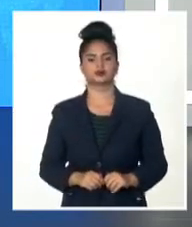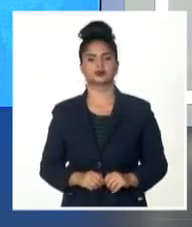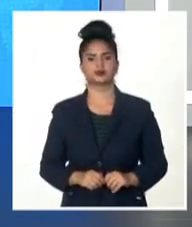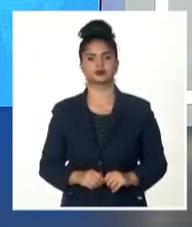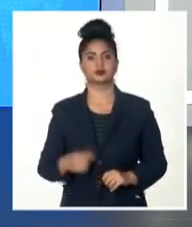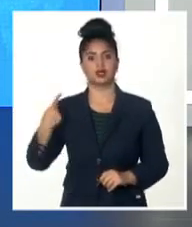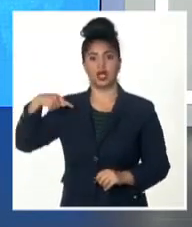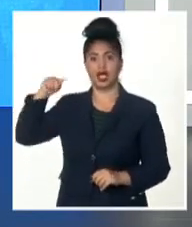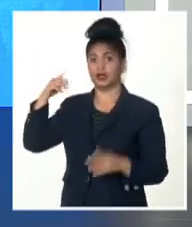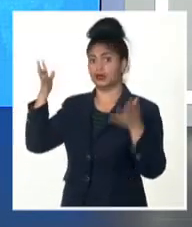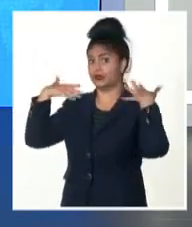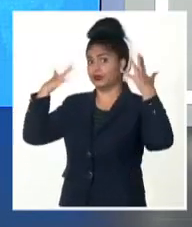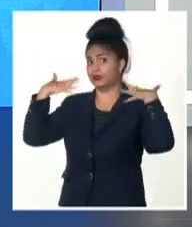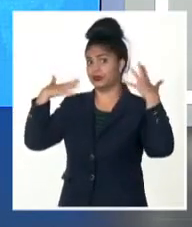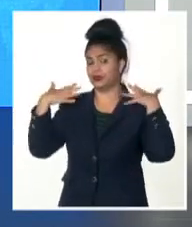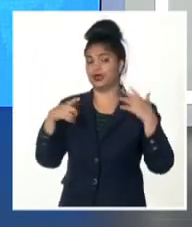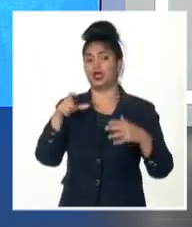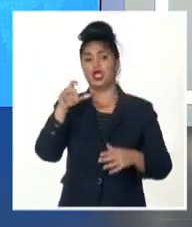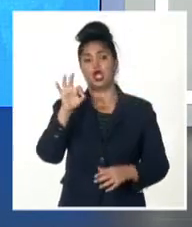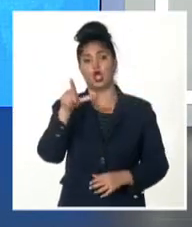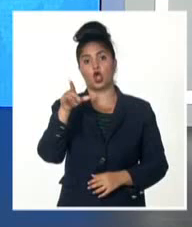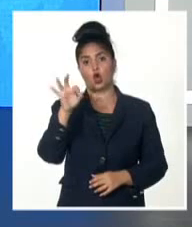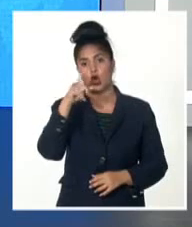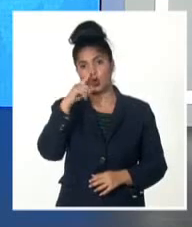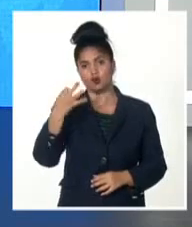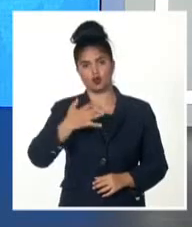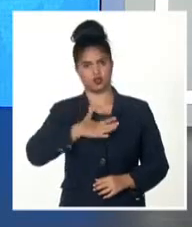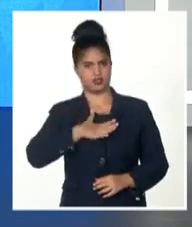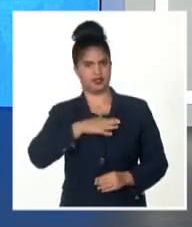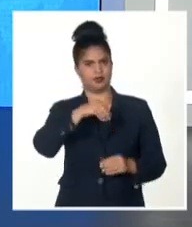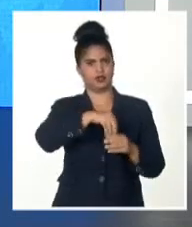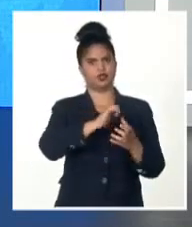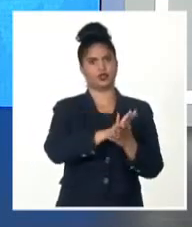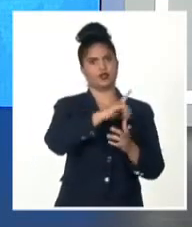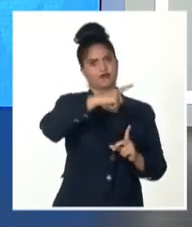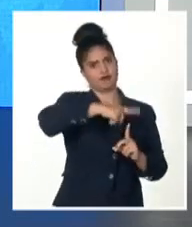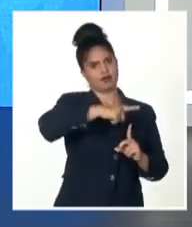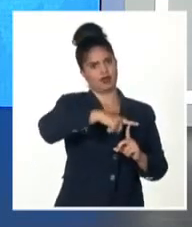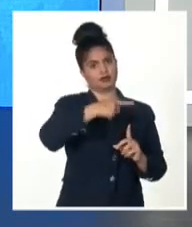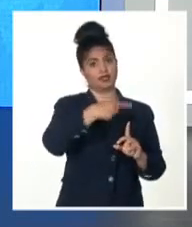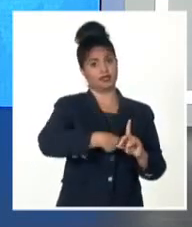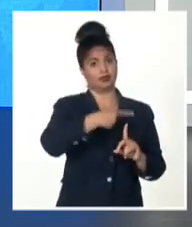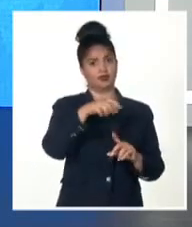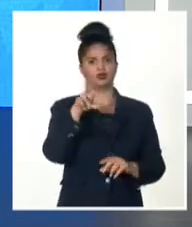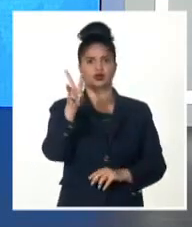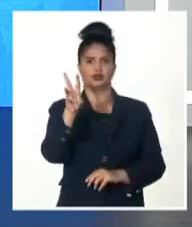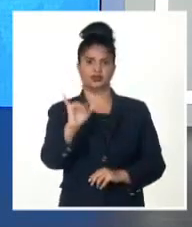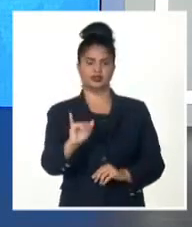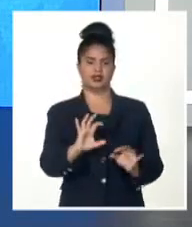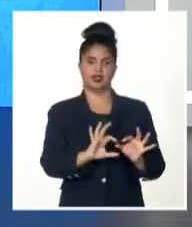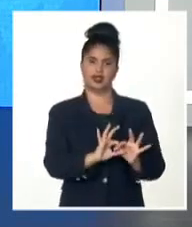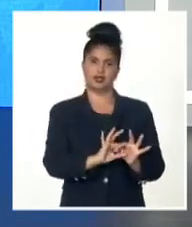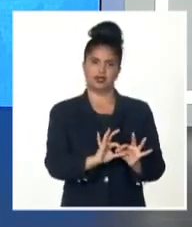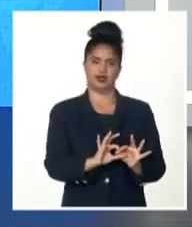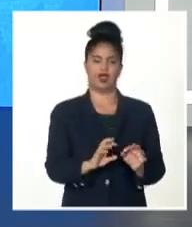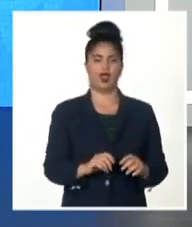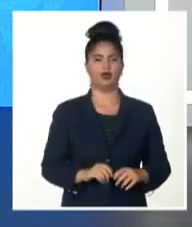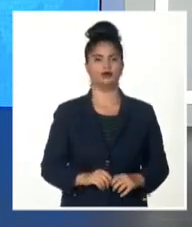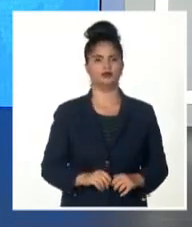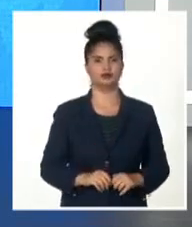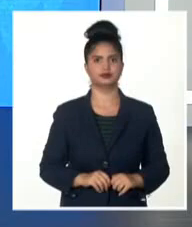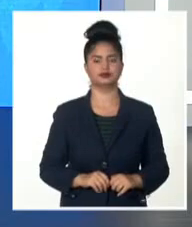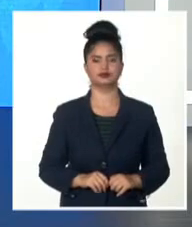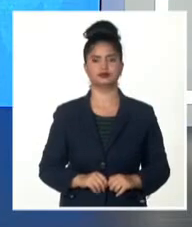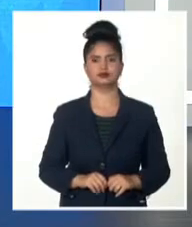jornada AER fue Colón, en la provincia de Matanzas, con 36 grados Celsius. La noche, con temperaturas entre los 25 y hasta 28 grados Celsius, sobre todo en zonas